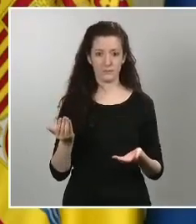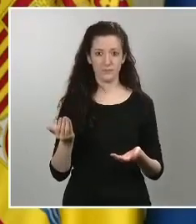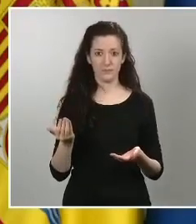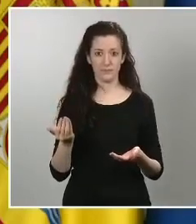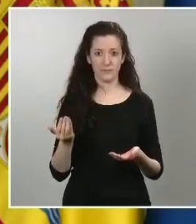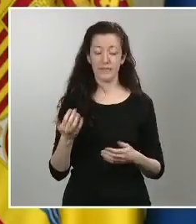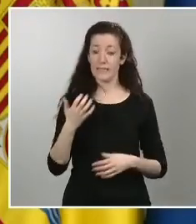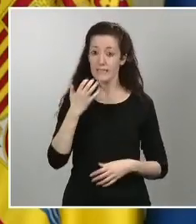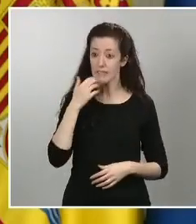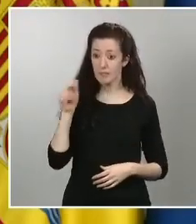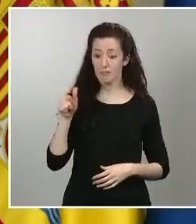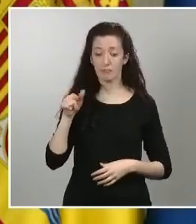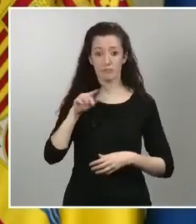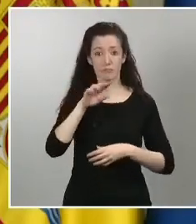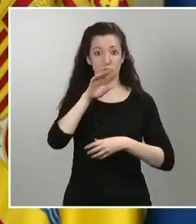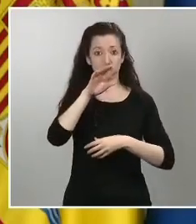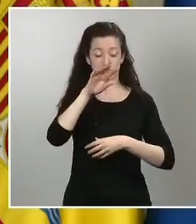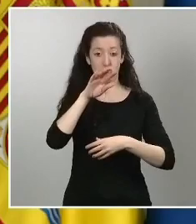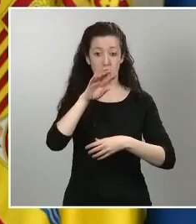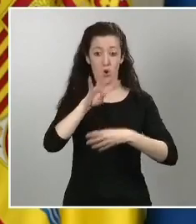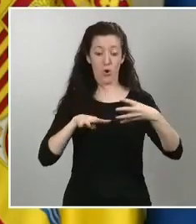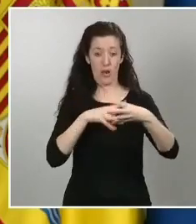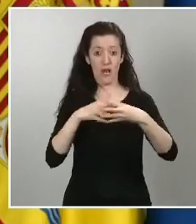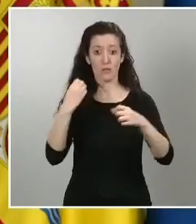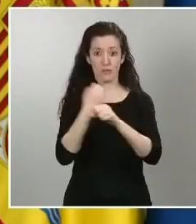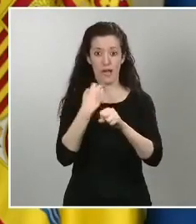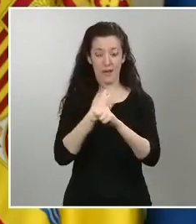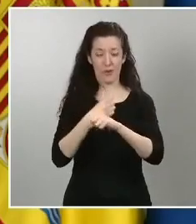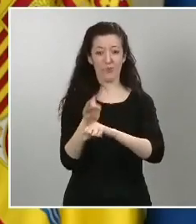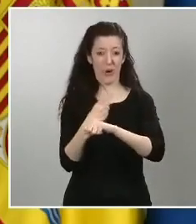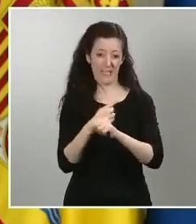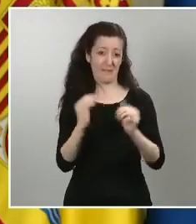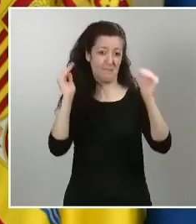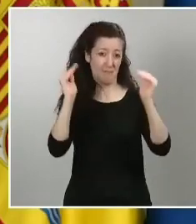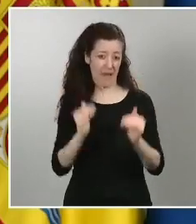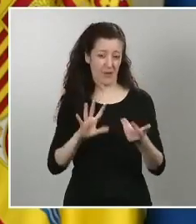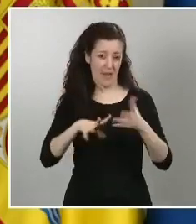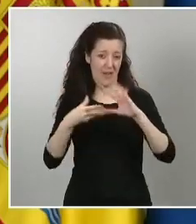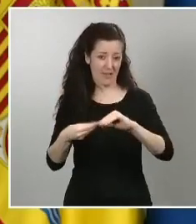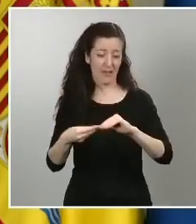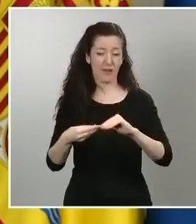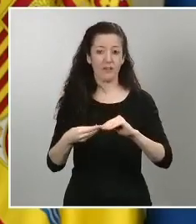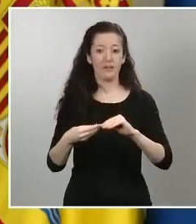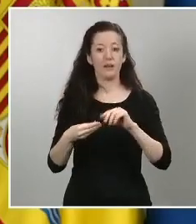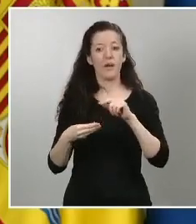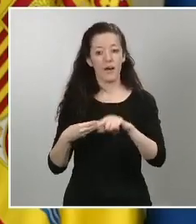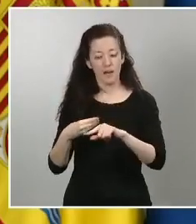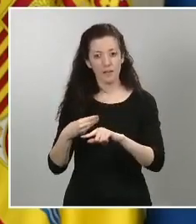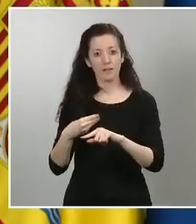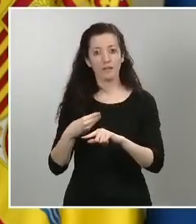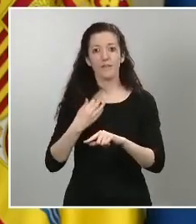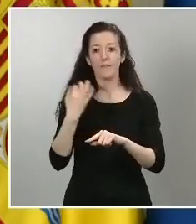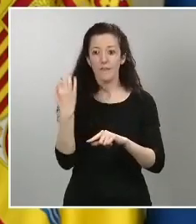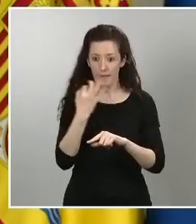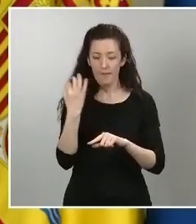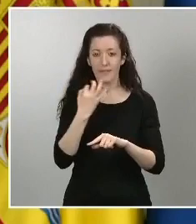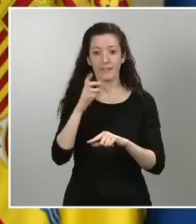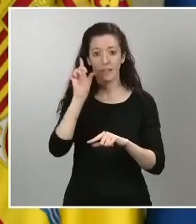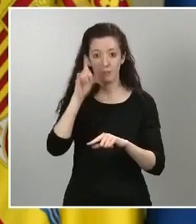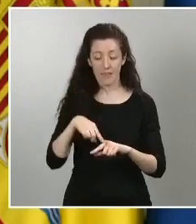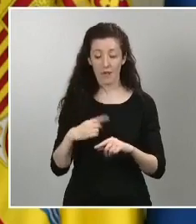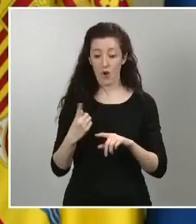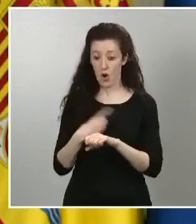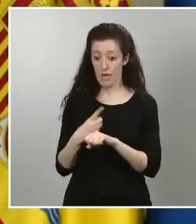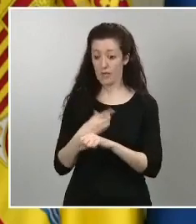en la jornada restante tendrán que acudir al permiso retribuido recuperable ministra portavoz